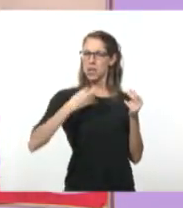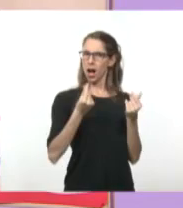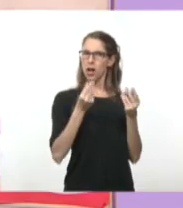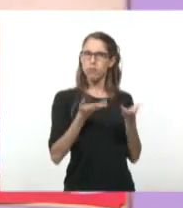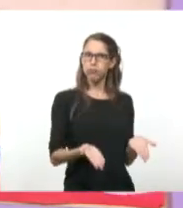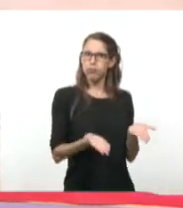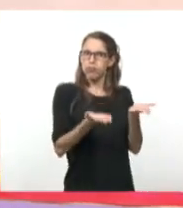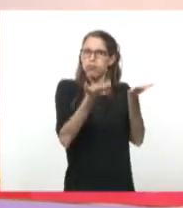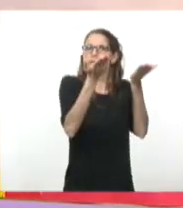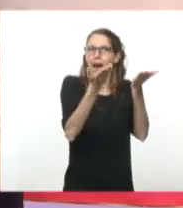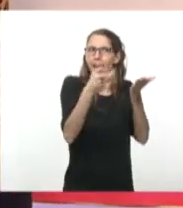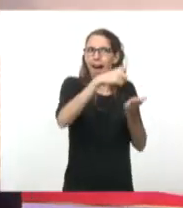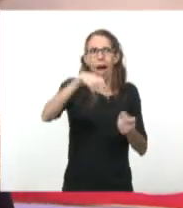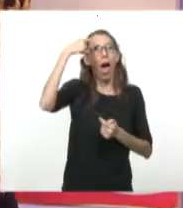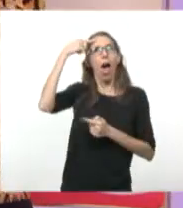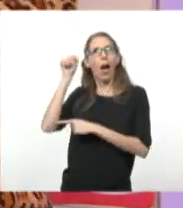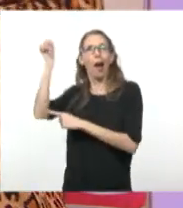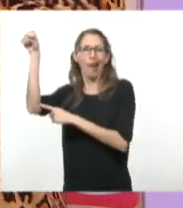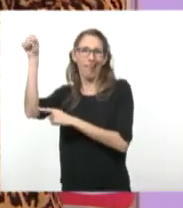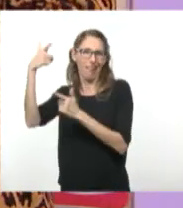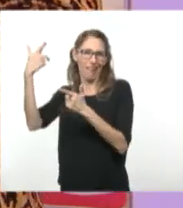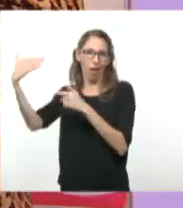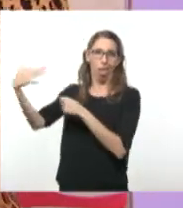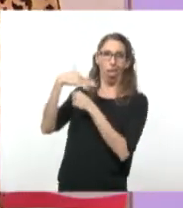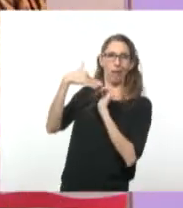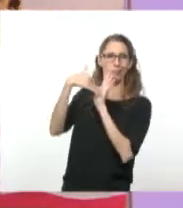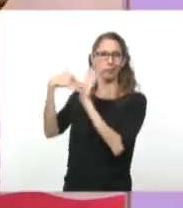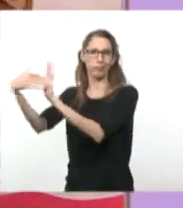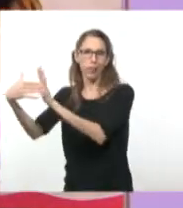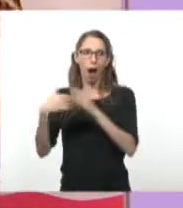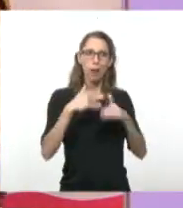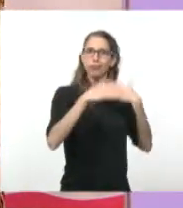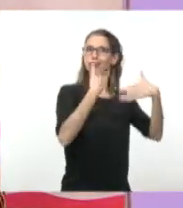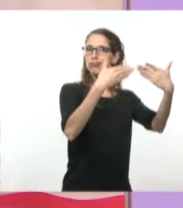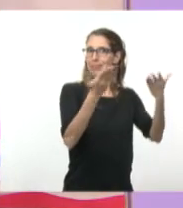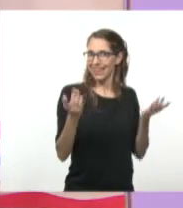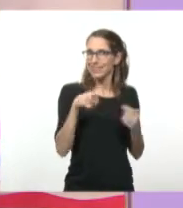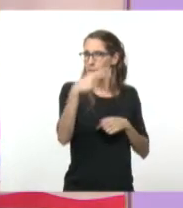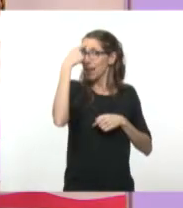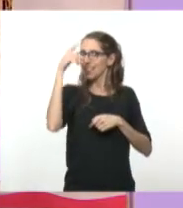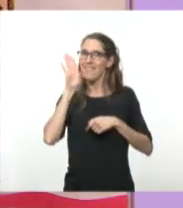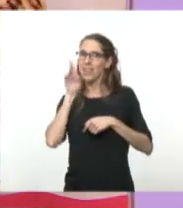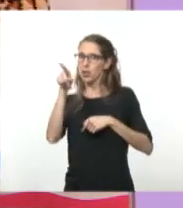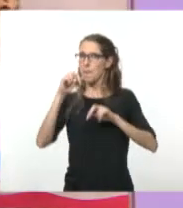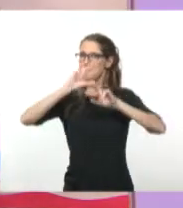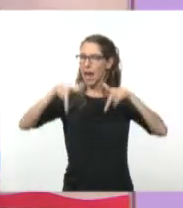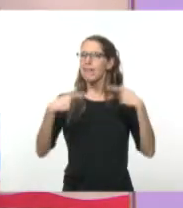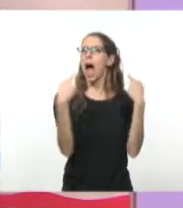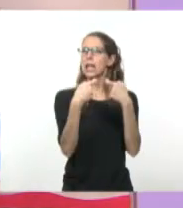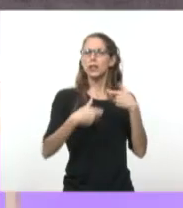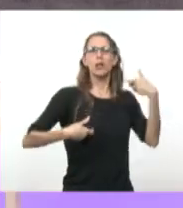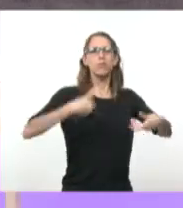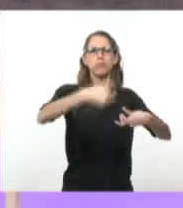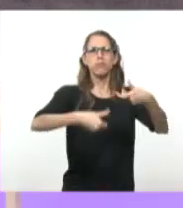entonces estas ideas no van a ingresar y no van a penetrar en el territorio. Ese es como el gran fundamento de la Alianza para el Progreso. Esta ayuda